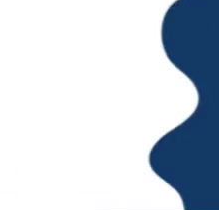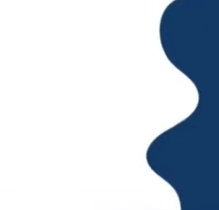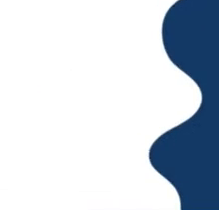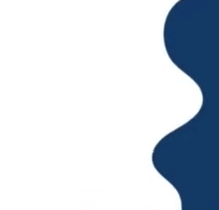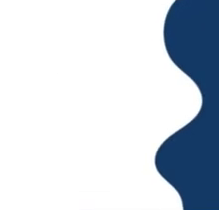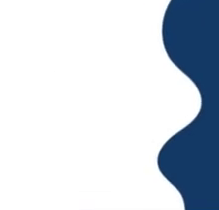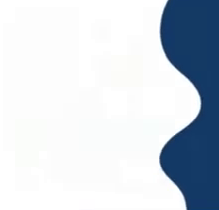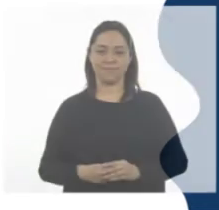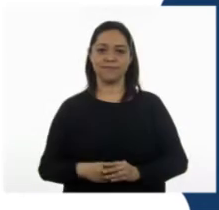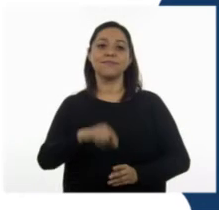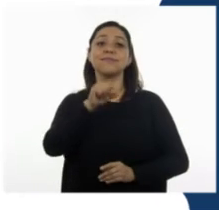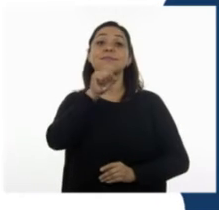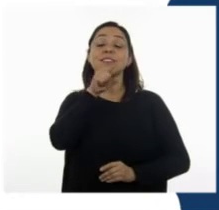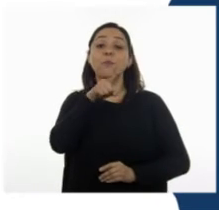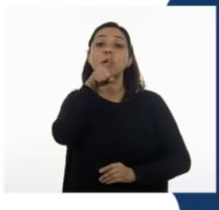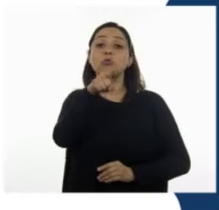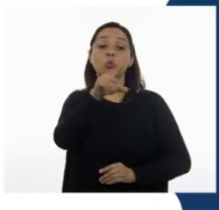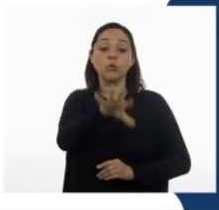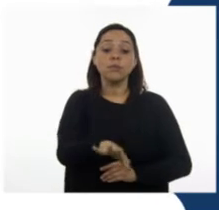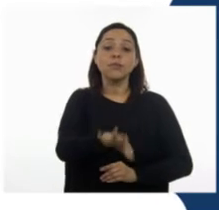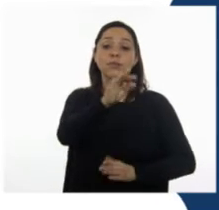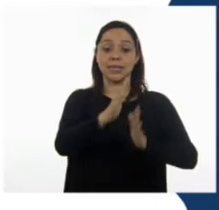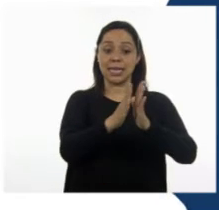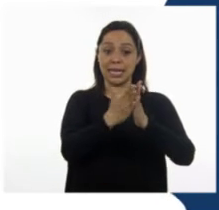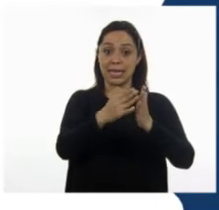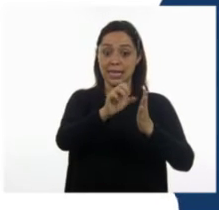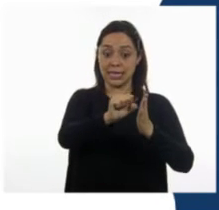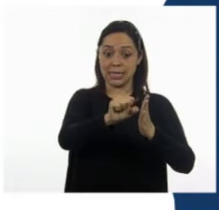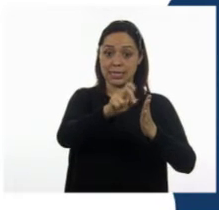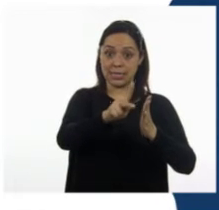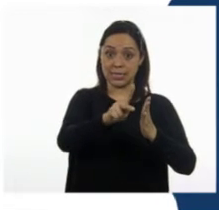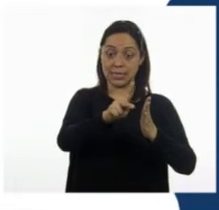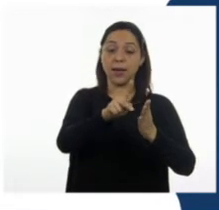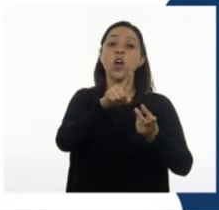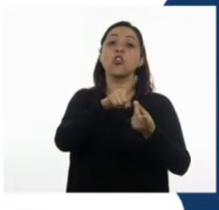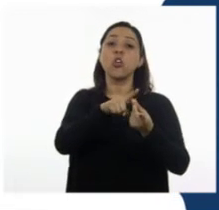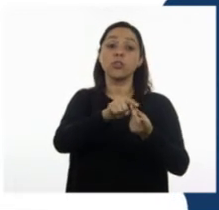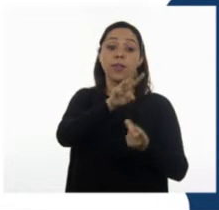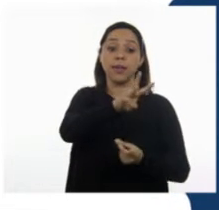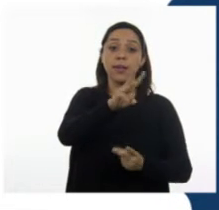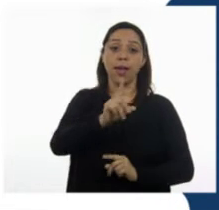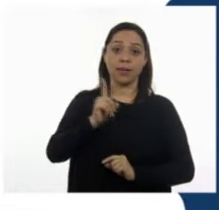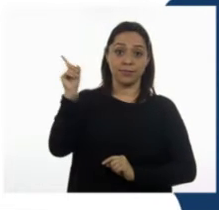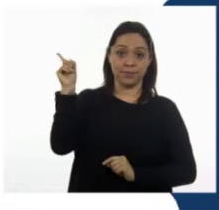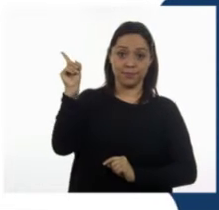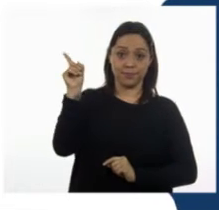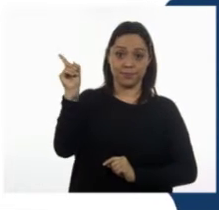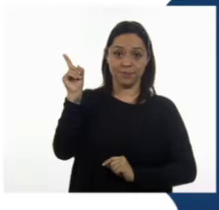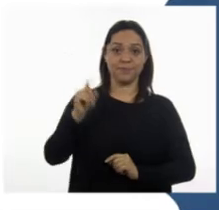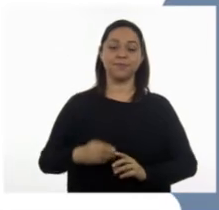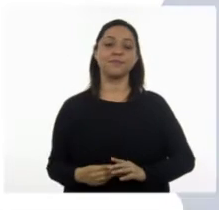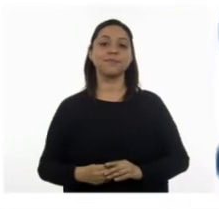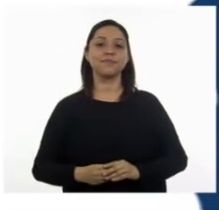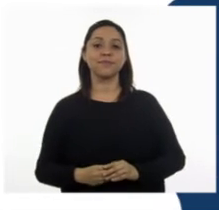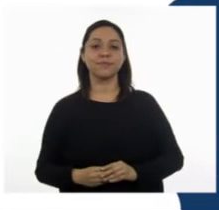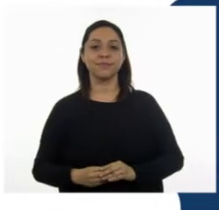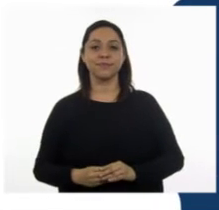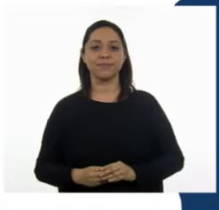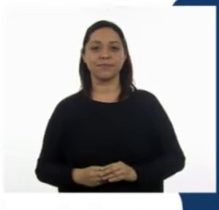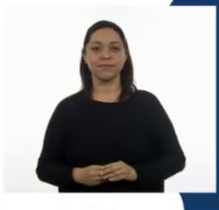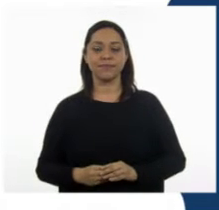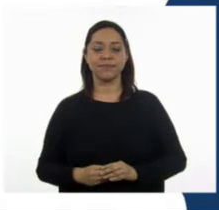También puedes encontrar los libros de texto en la página conaliteg.cep.gov.mx